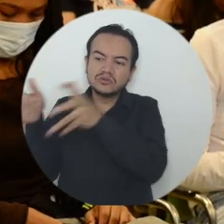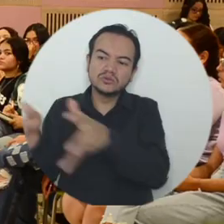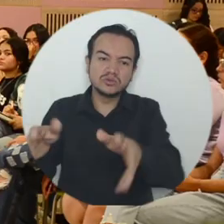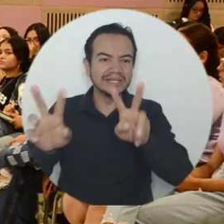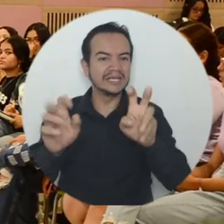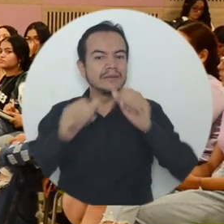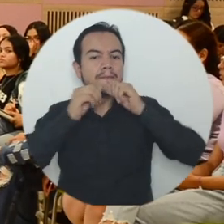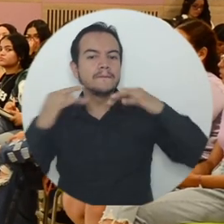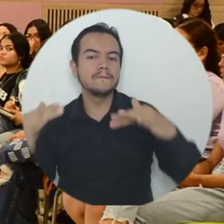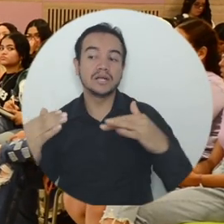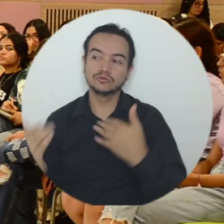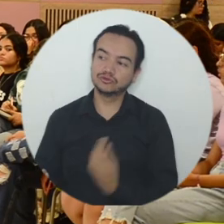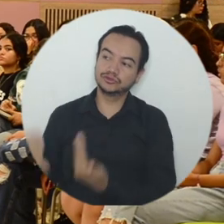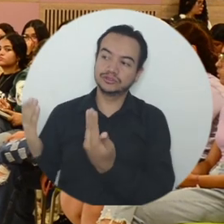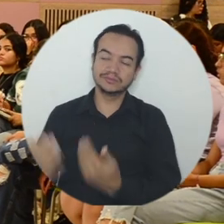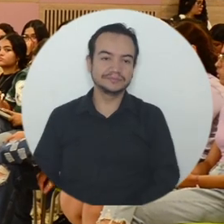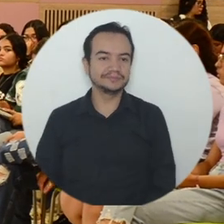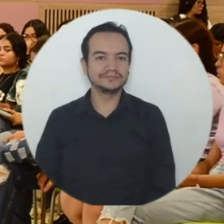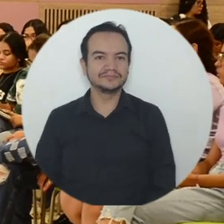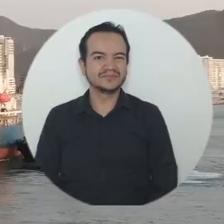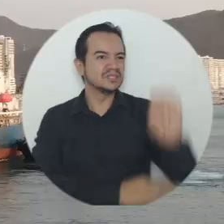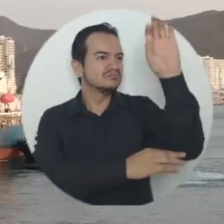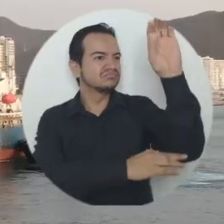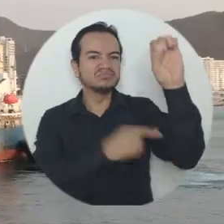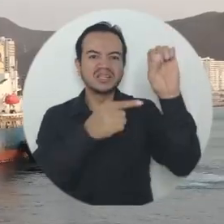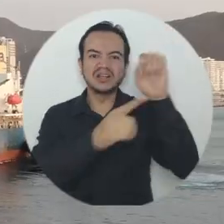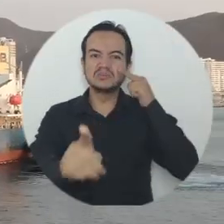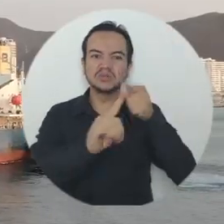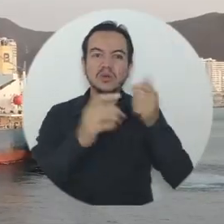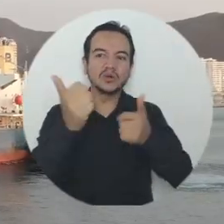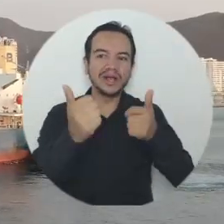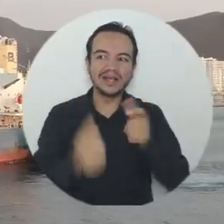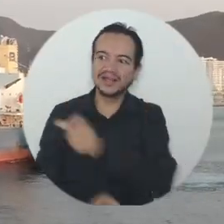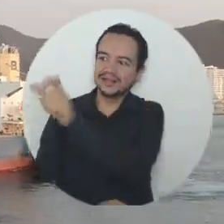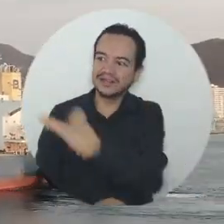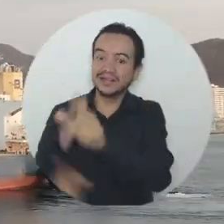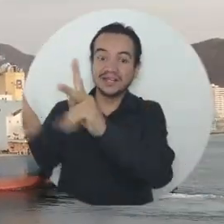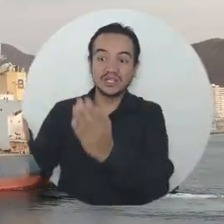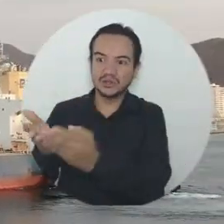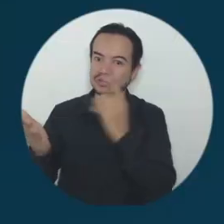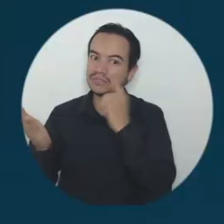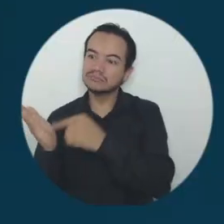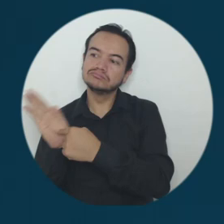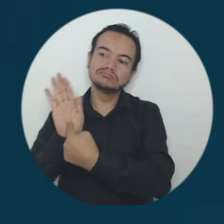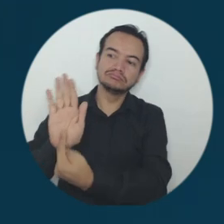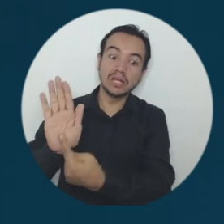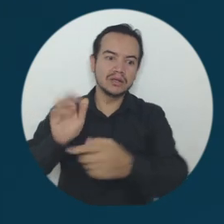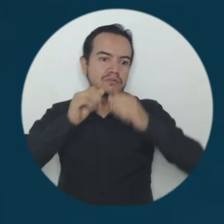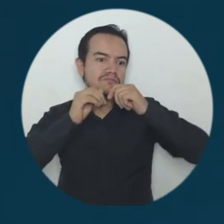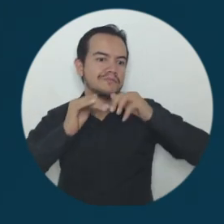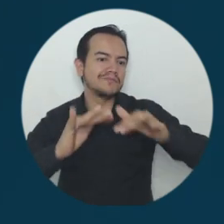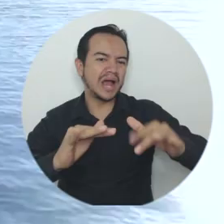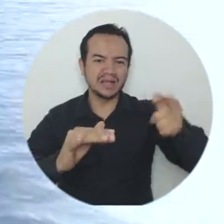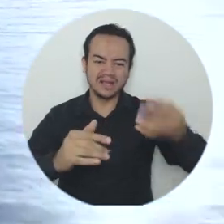para fortalecer la educación y cultura marítima en el departamento. La idea de la conferencia era mostrarles a los estudiantes todo el